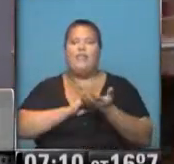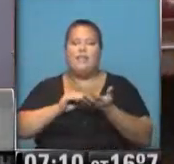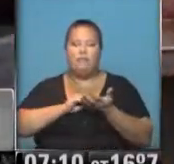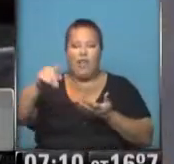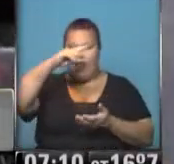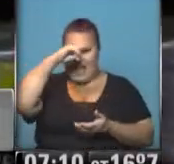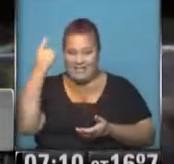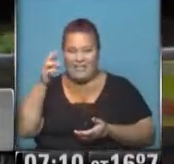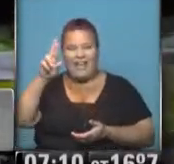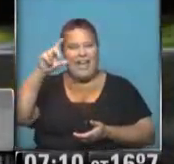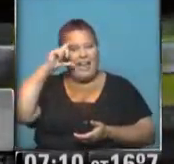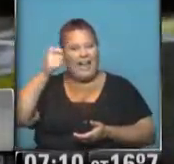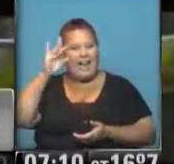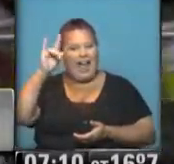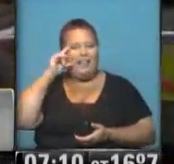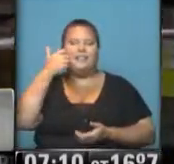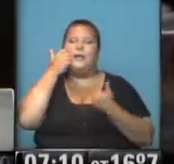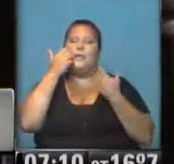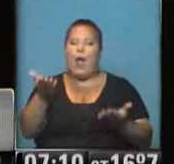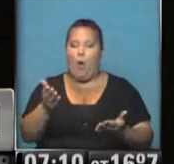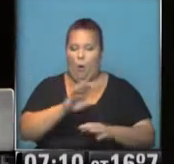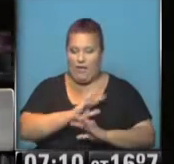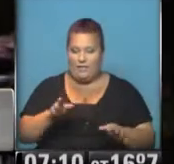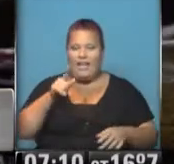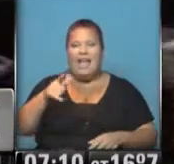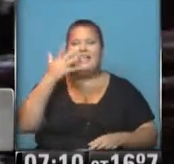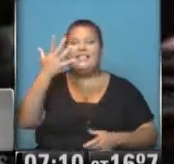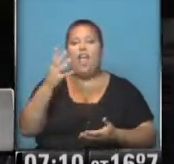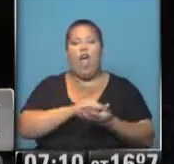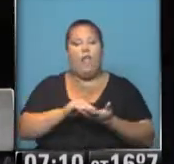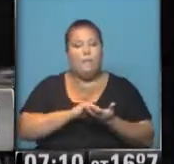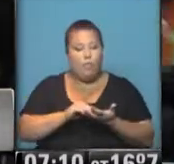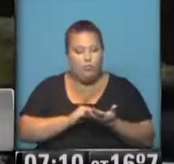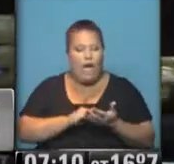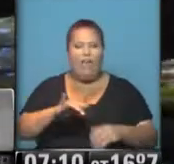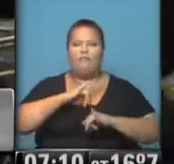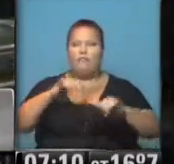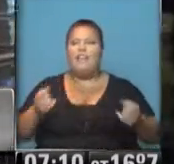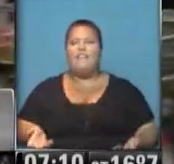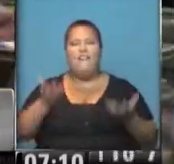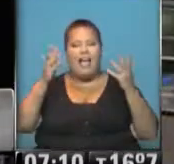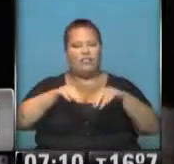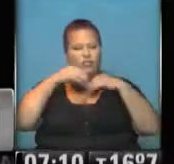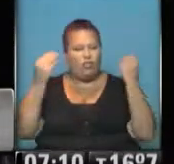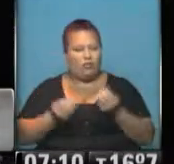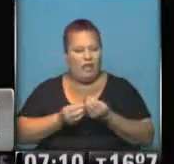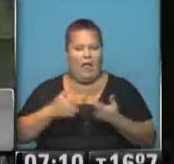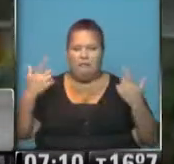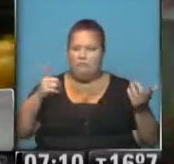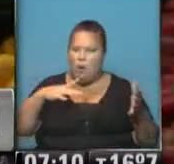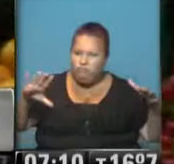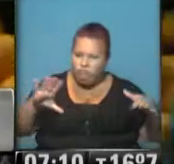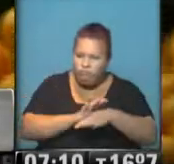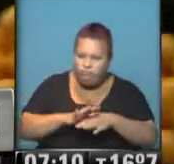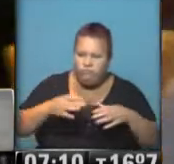nacional Héctor Recalde. Dijo que es una vergüenza que cinco diputados estén dando una inflación con esa cifra sin ningún tipo de certeza